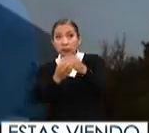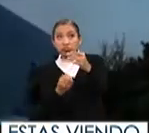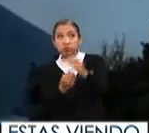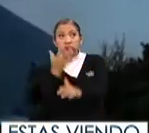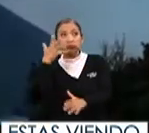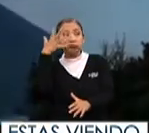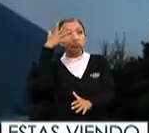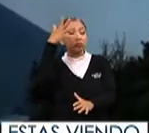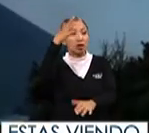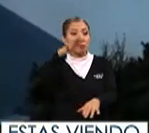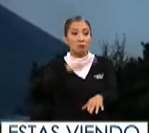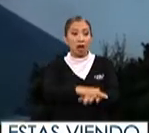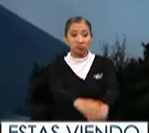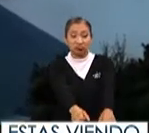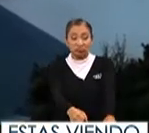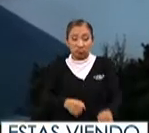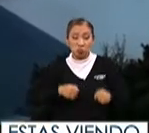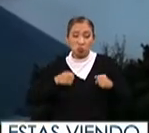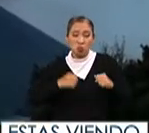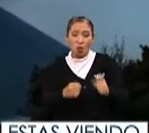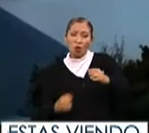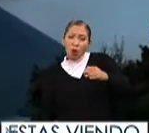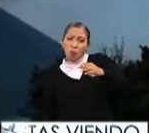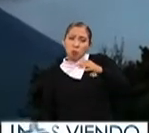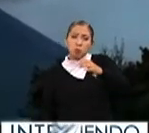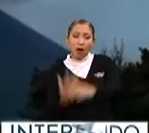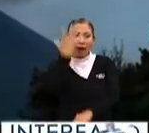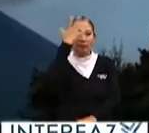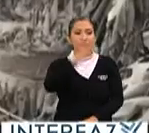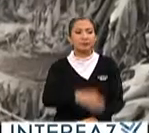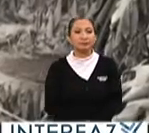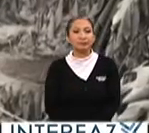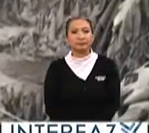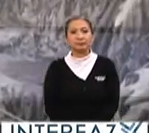aún más este aún más violenta